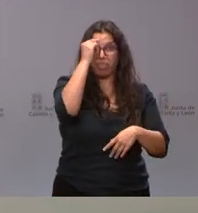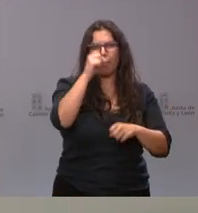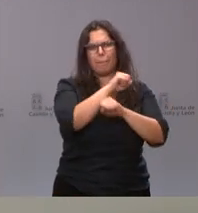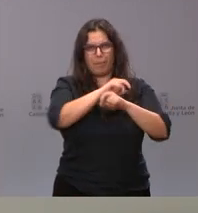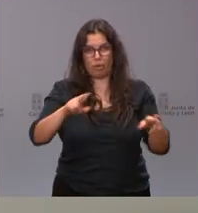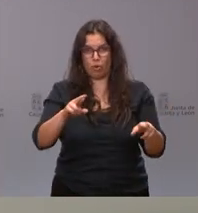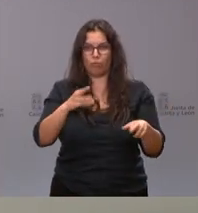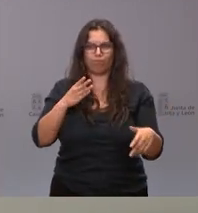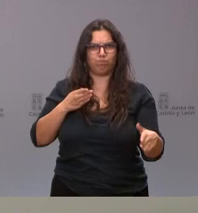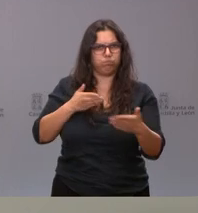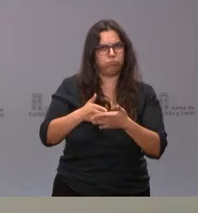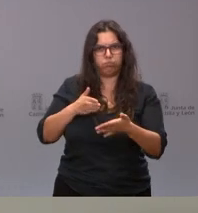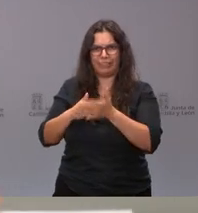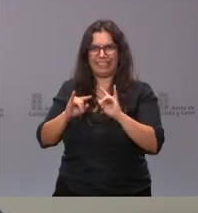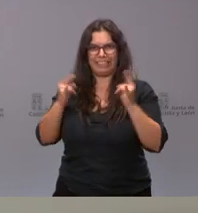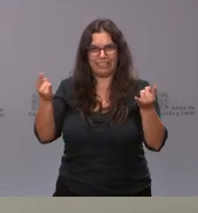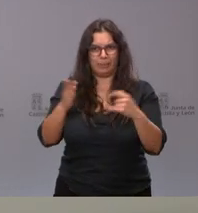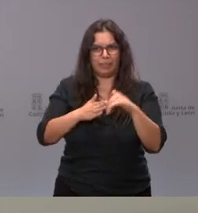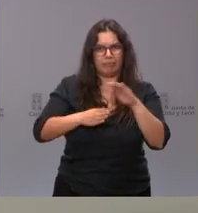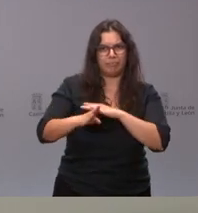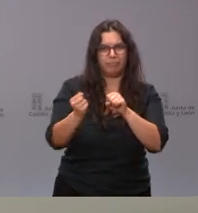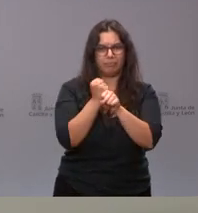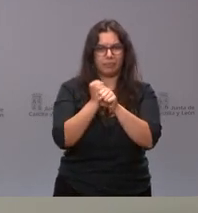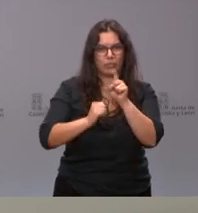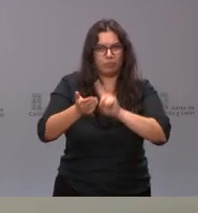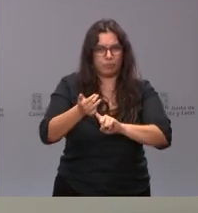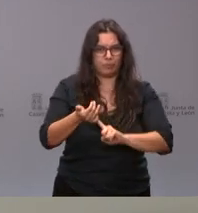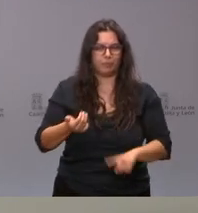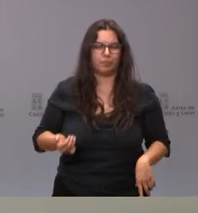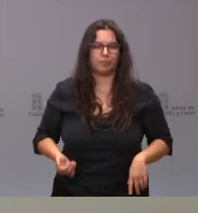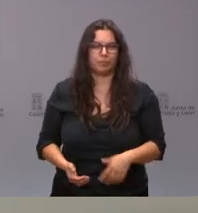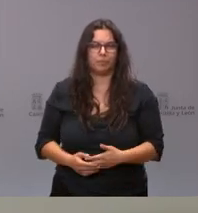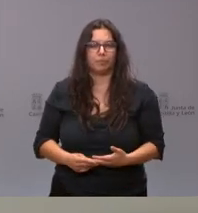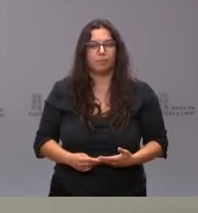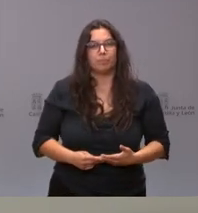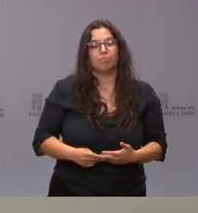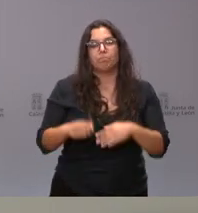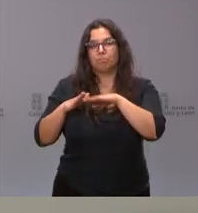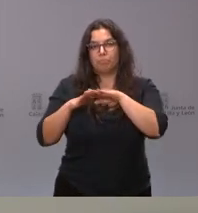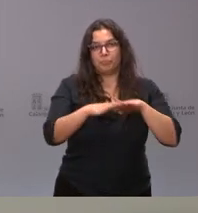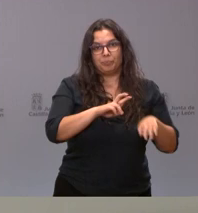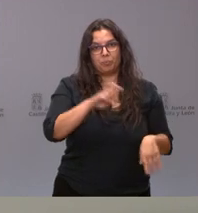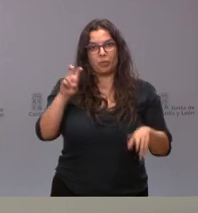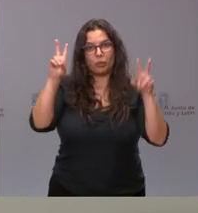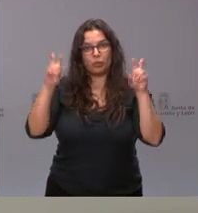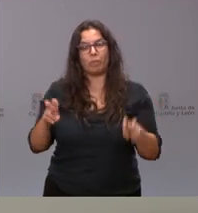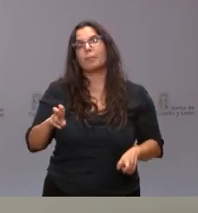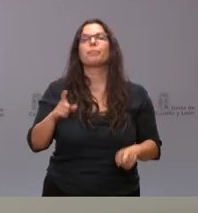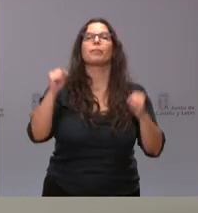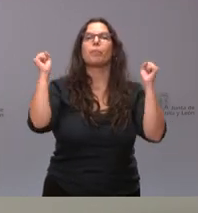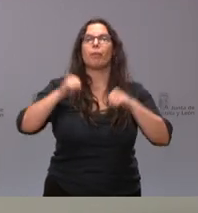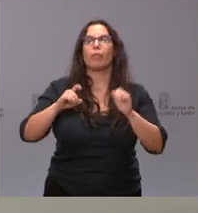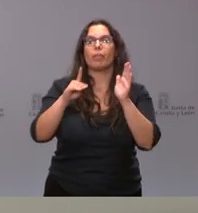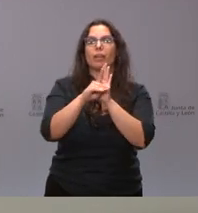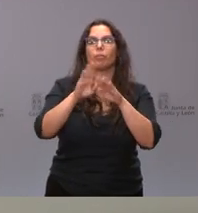acceso a un puesto de trabajo y de acceso a la función pública. En otro orden de cosas, se ha aprobado el decreto